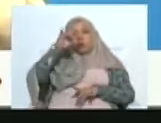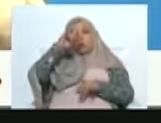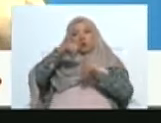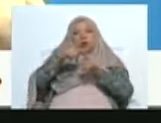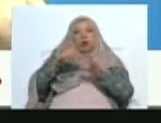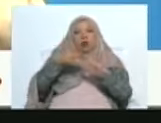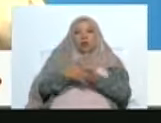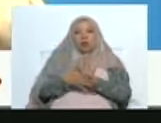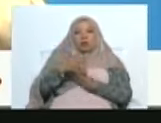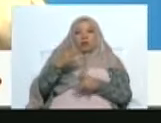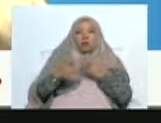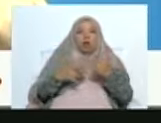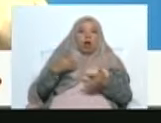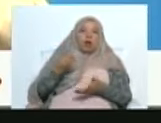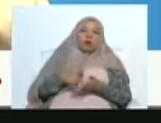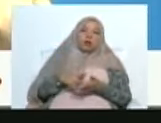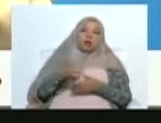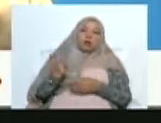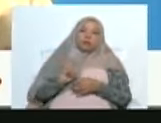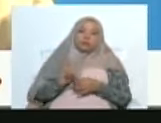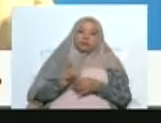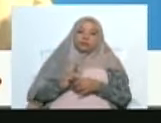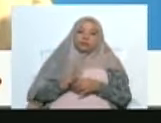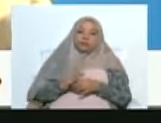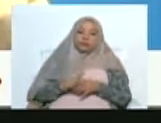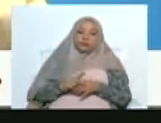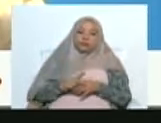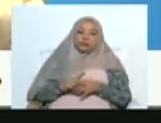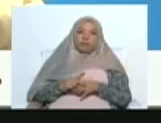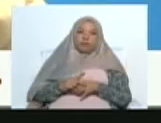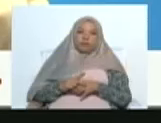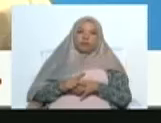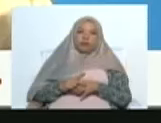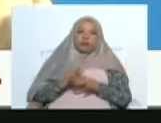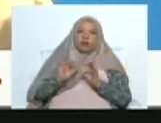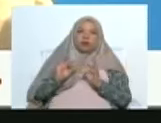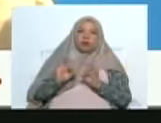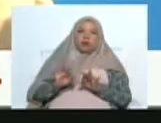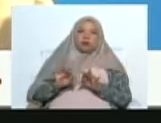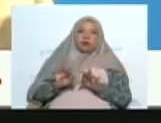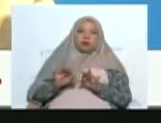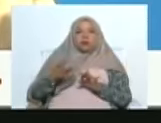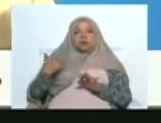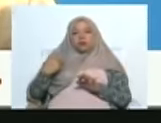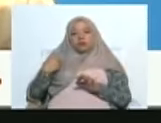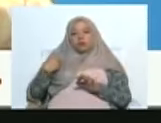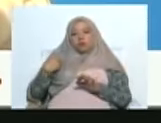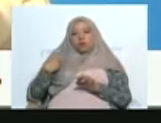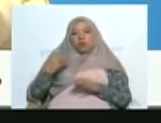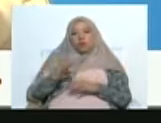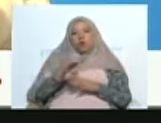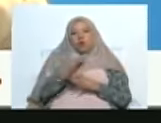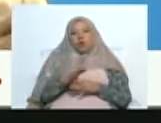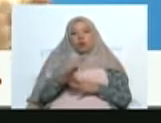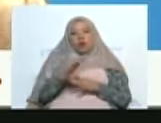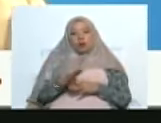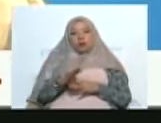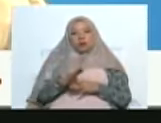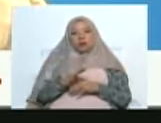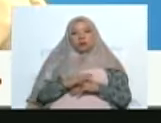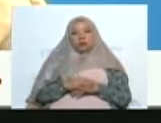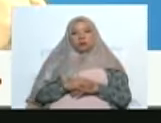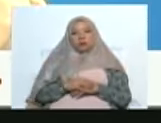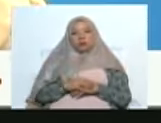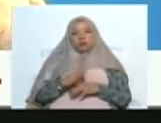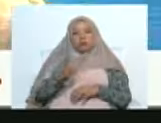media hora antes de morir me dijo unas palabras que para mí son muy sagradas. Me dijo que cuidáramos mucho esto, porque si